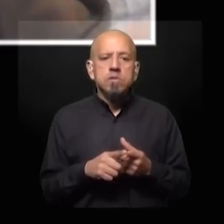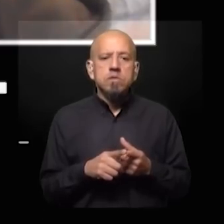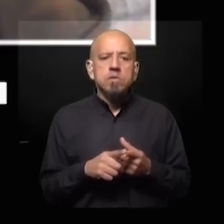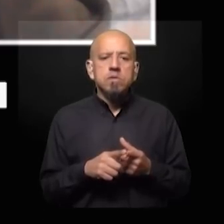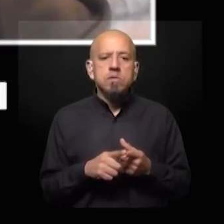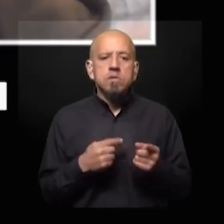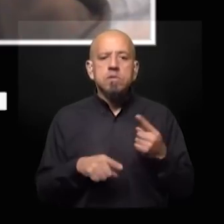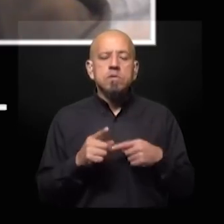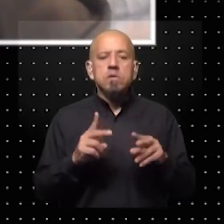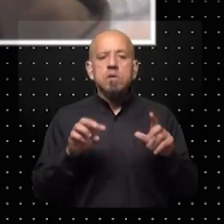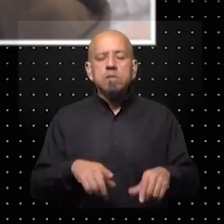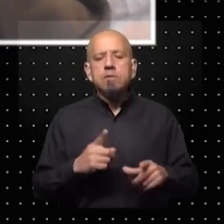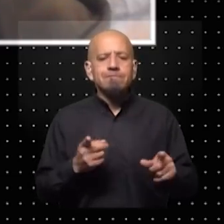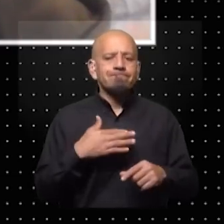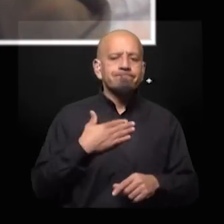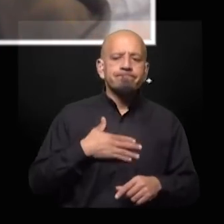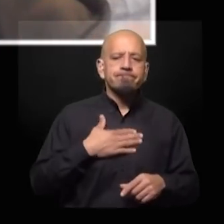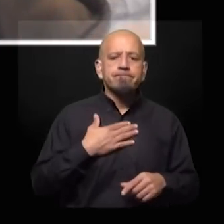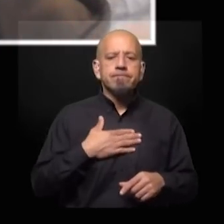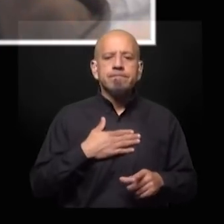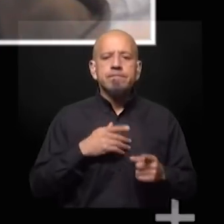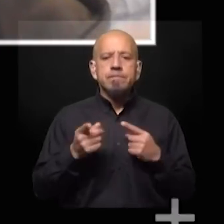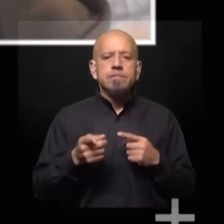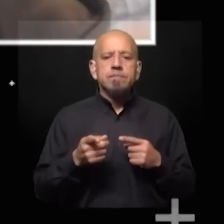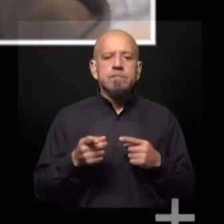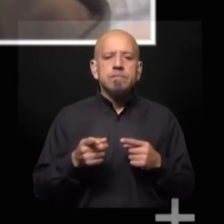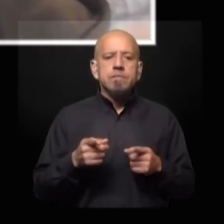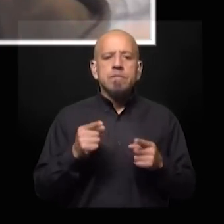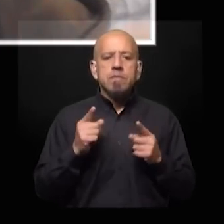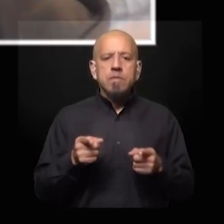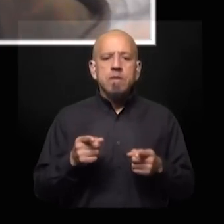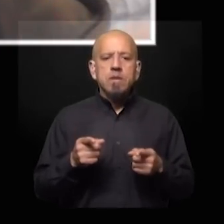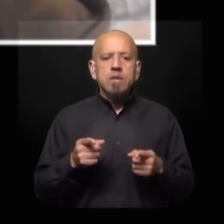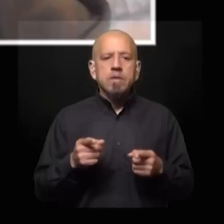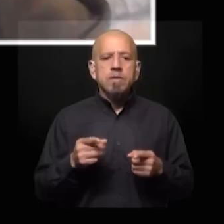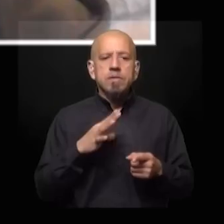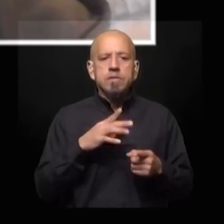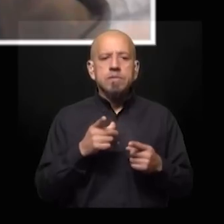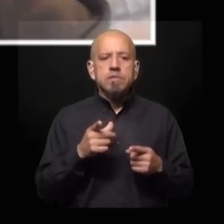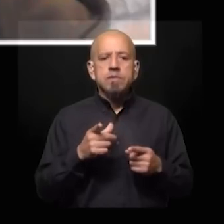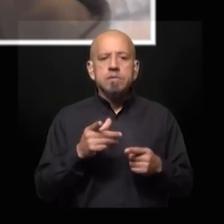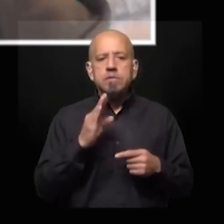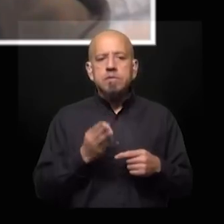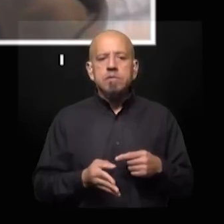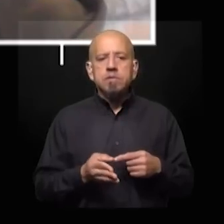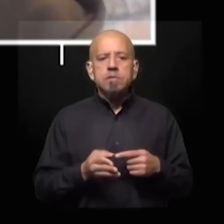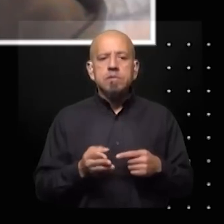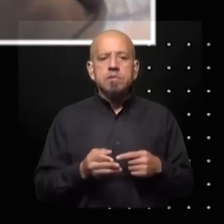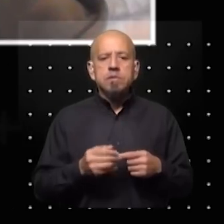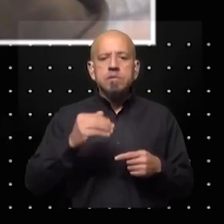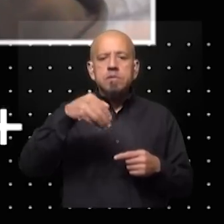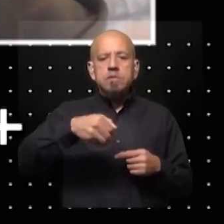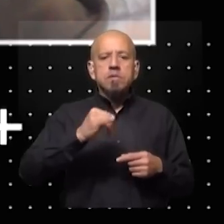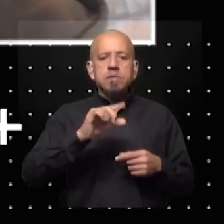macrismo y la insatisfacción con estos dos es ahí que entra un personaje como la figura de Javier